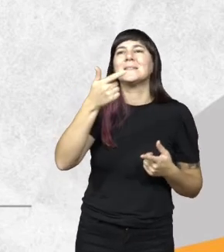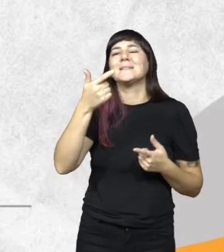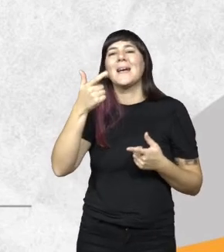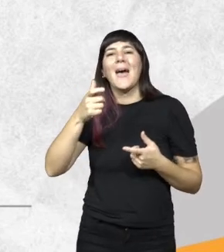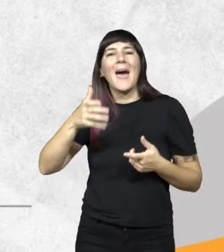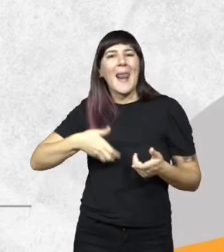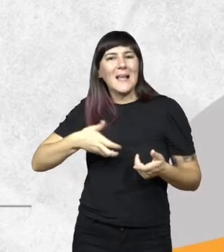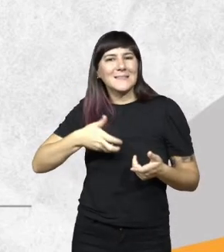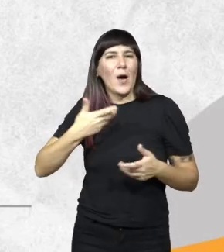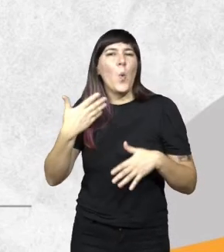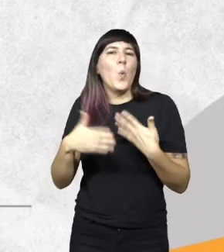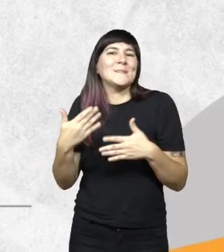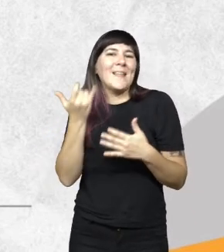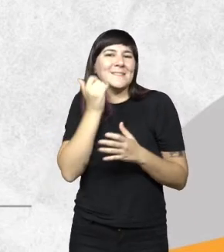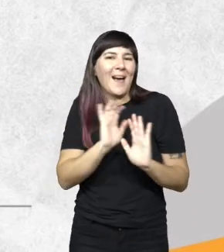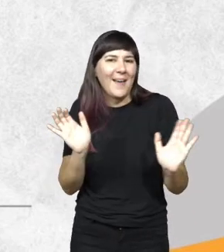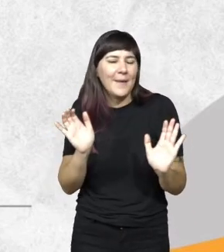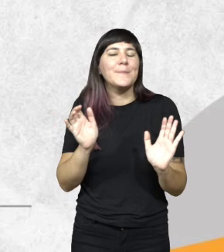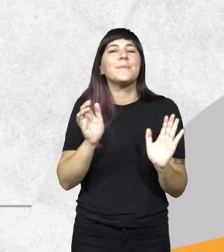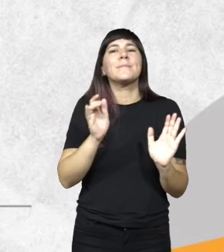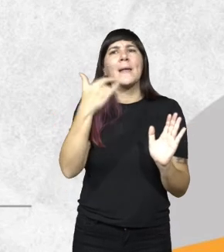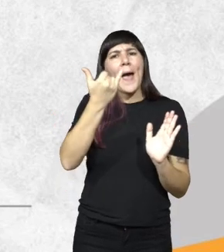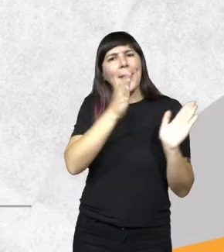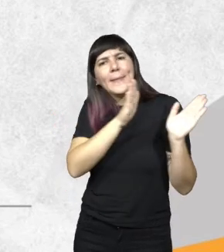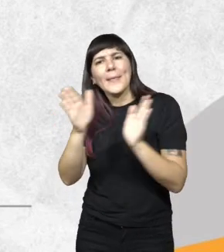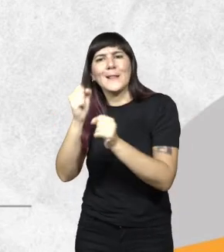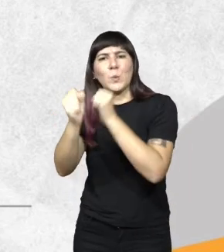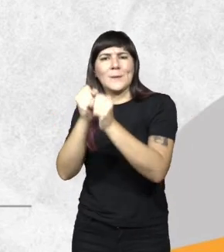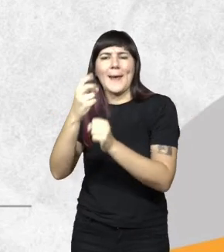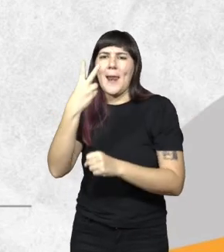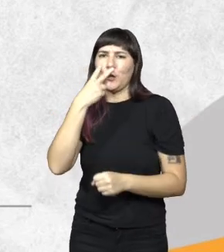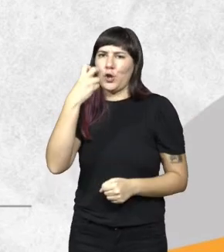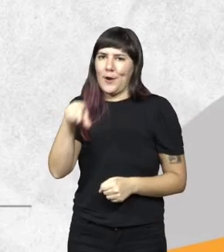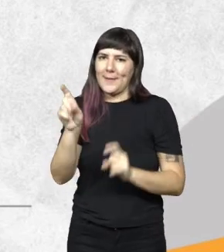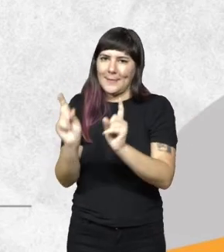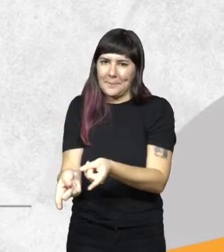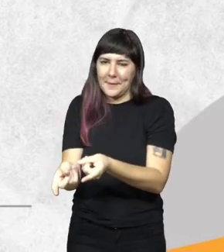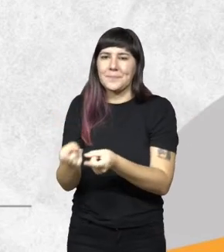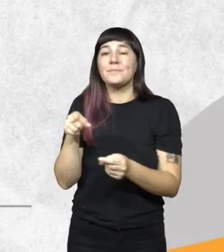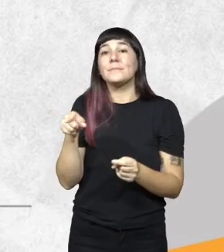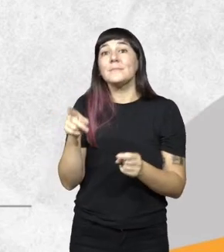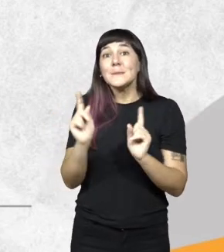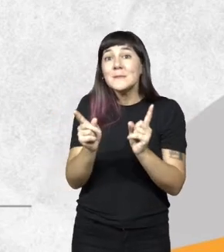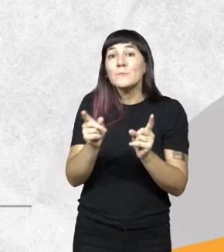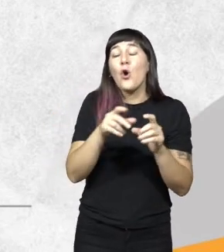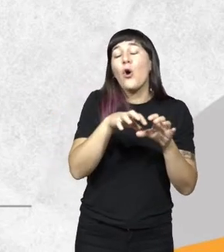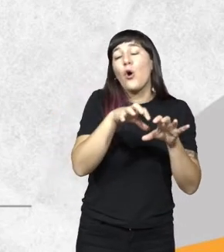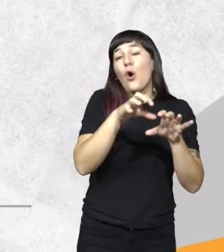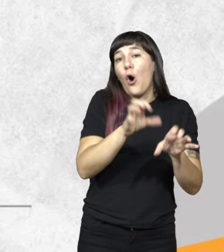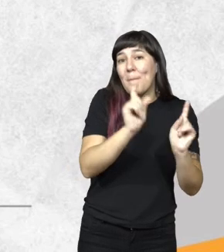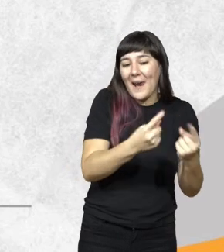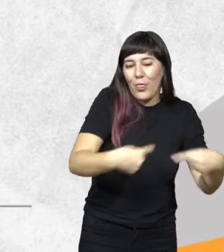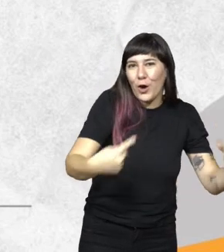usadas. Y en el caso de los RAE específicamente, porque nosotros tenemos industria electrónica, como todos estos operadores forman parte del